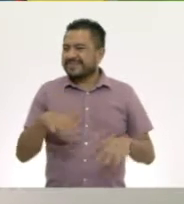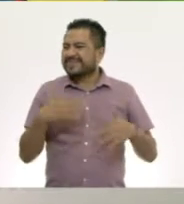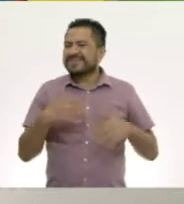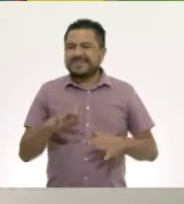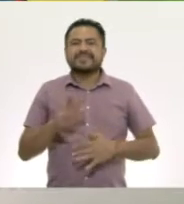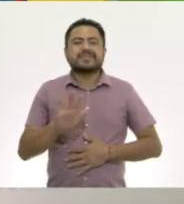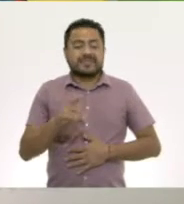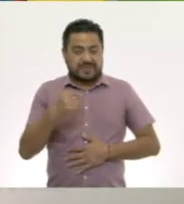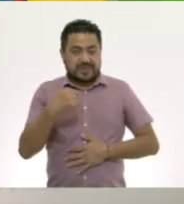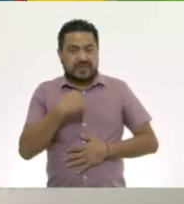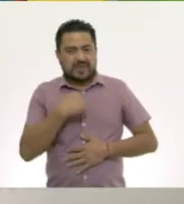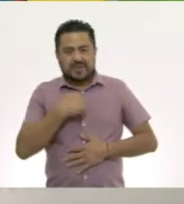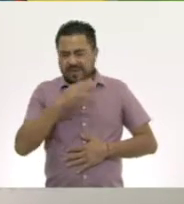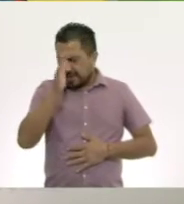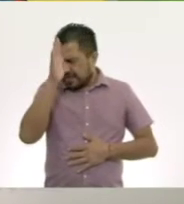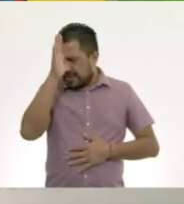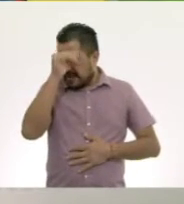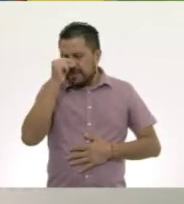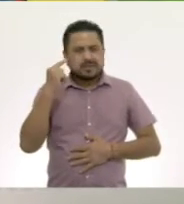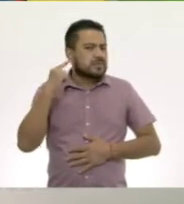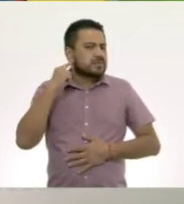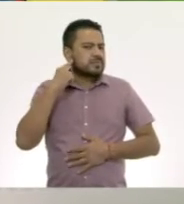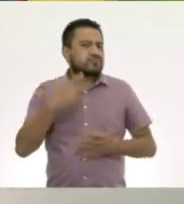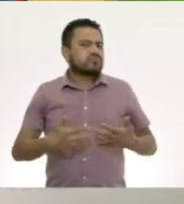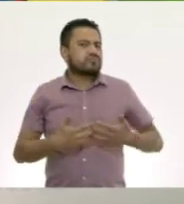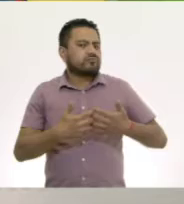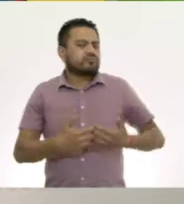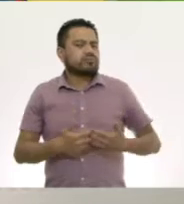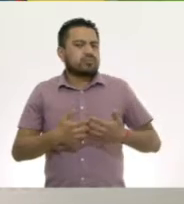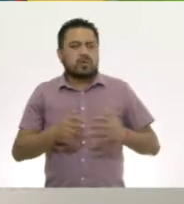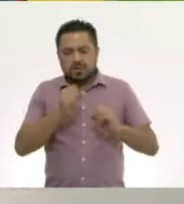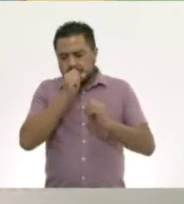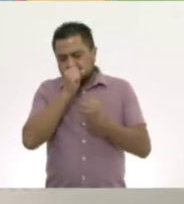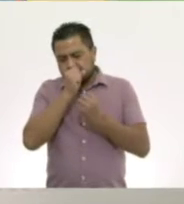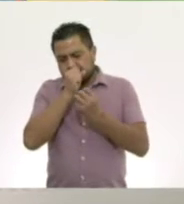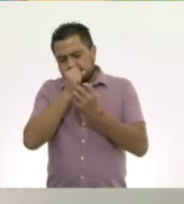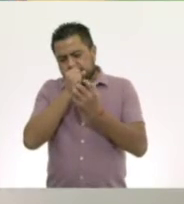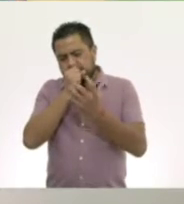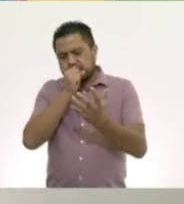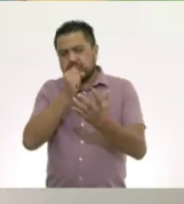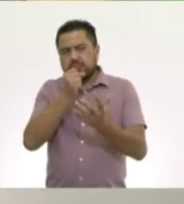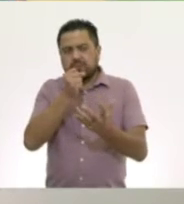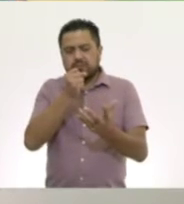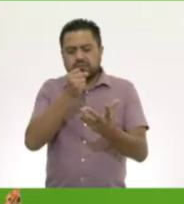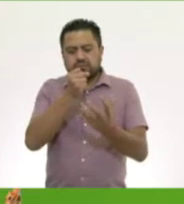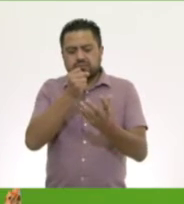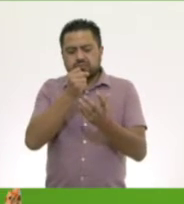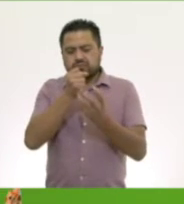Yo recuerdo el sonido que produce un globo al desinflarse.